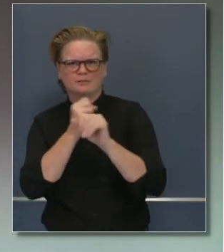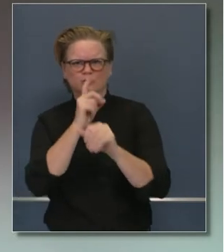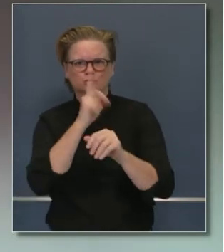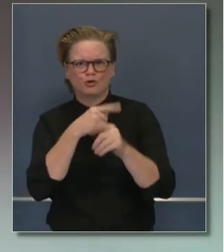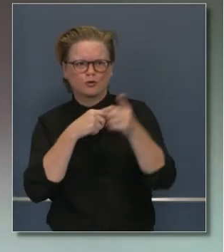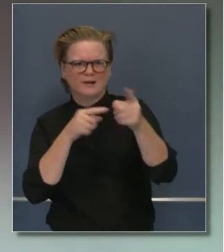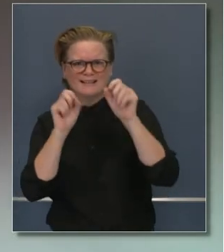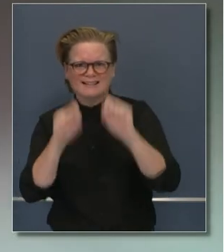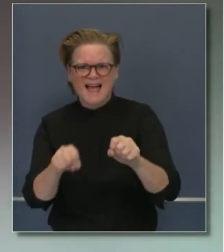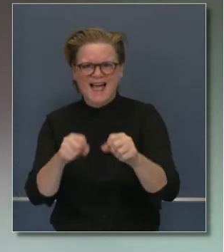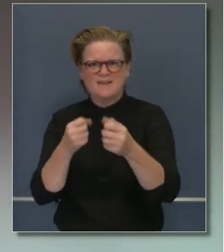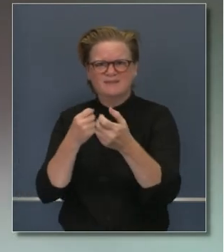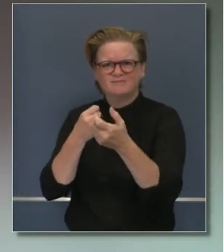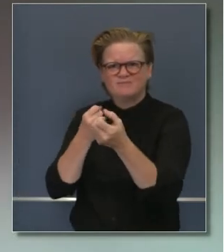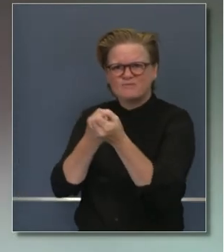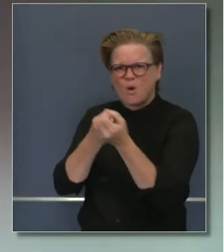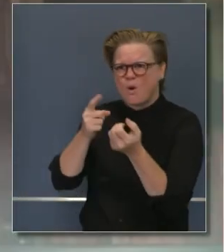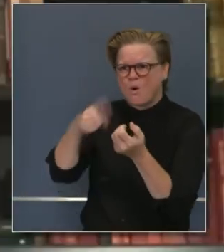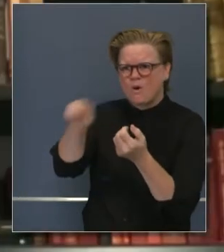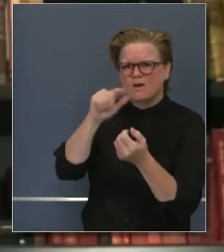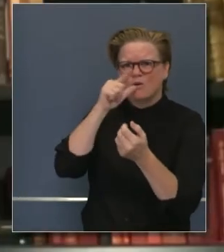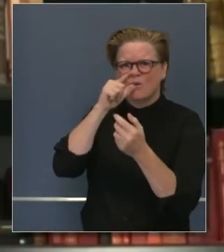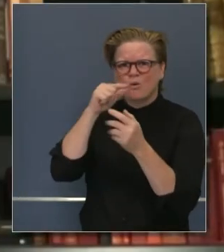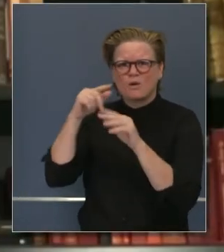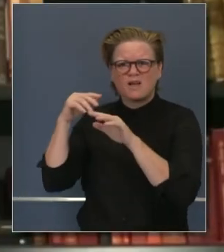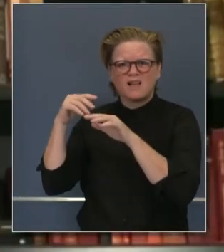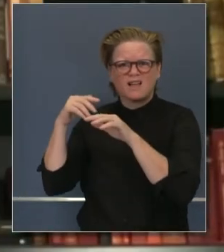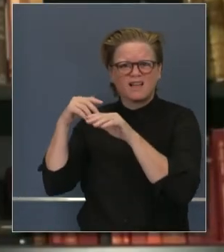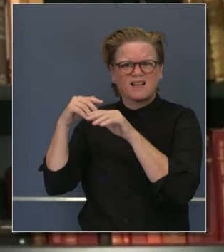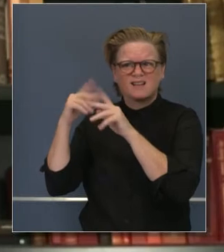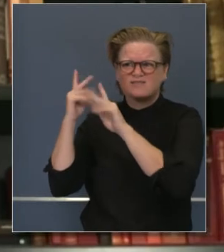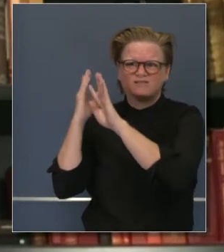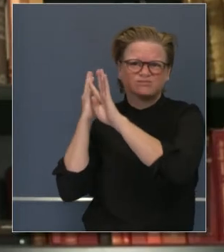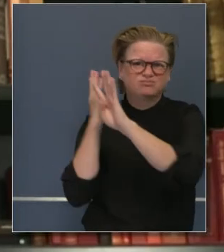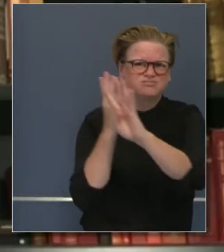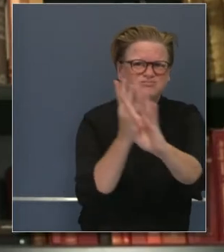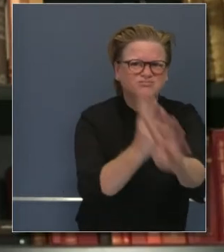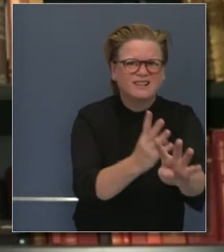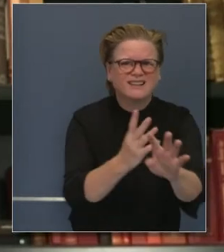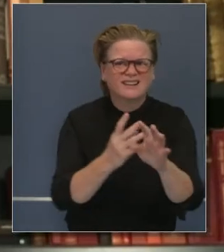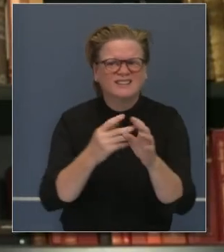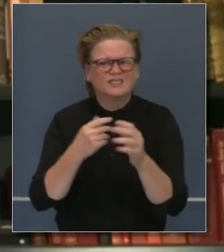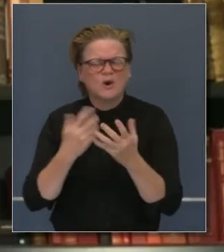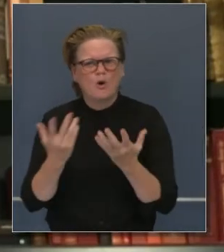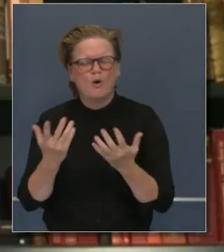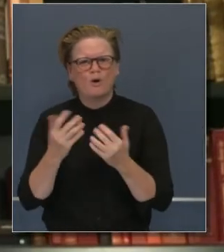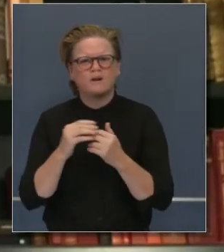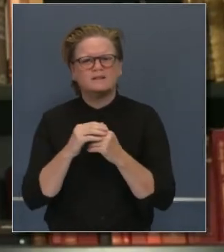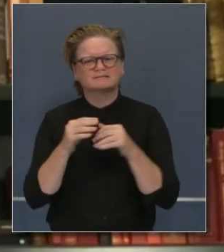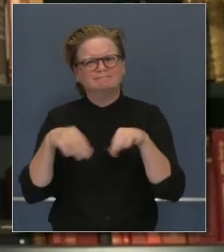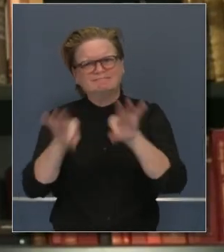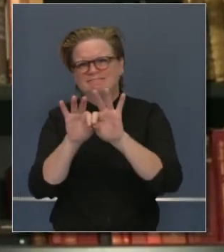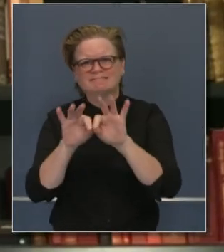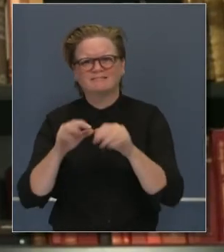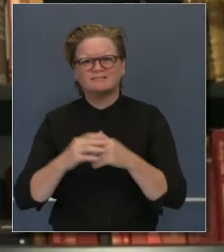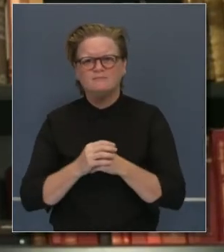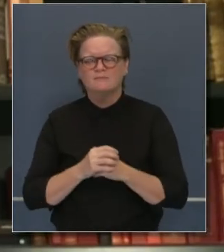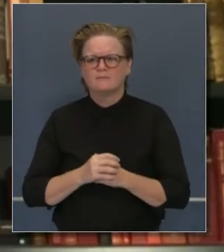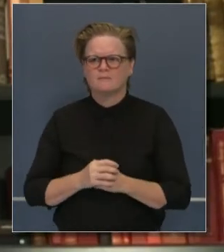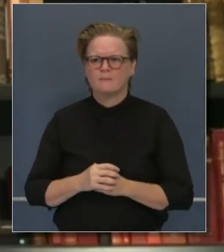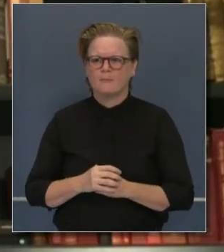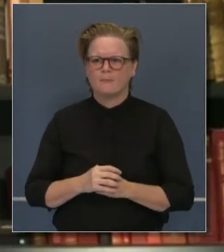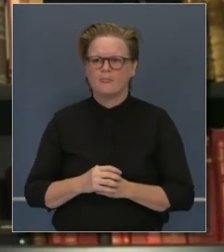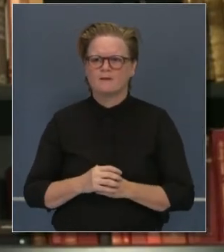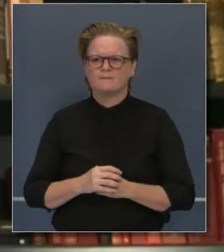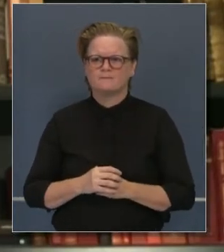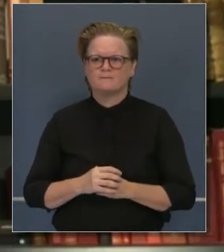eficazmente, proporcionando tratamiento a los que lo necesitan. Antes de reabrir a las preguntas, creo que ya